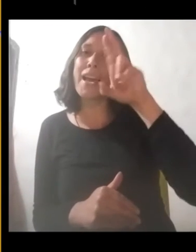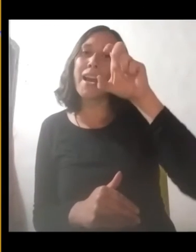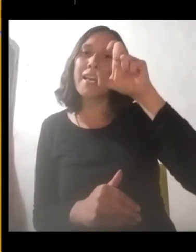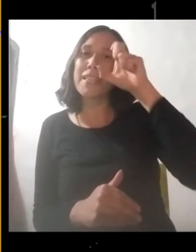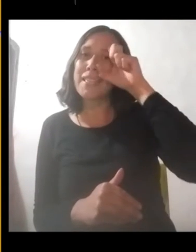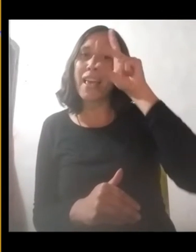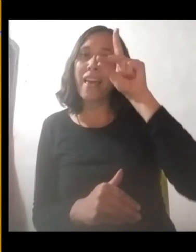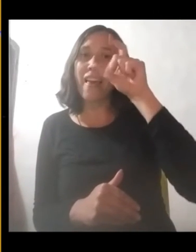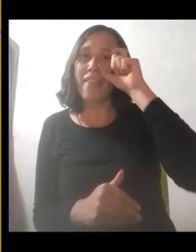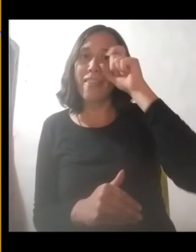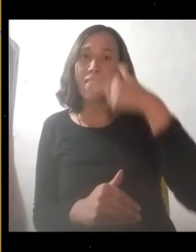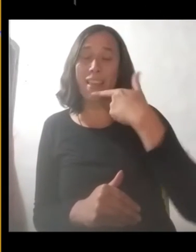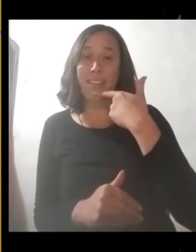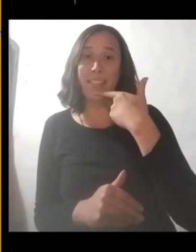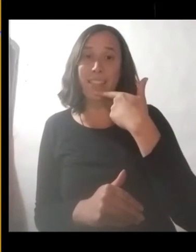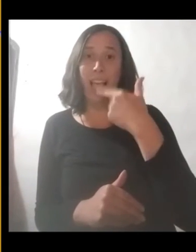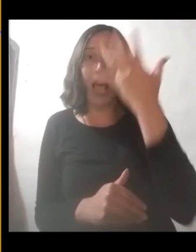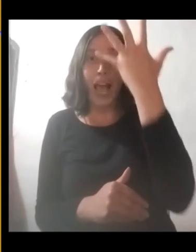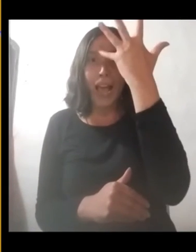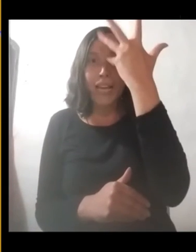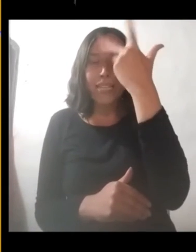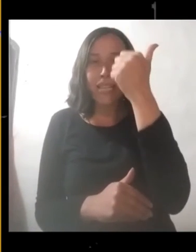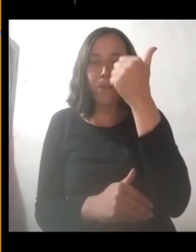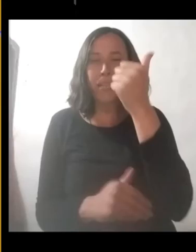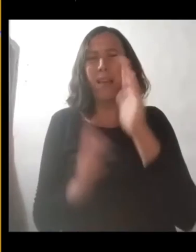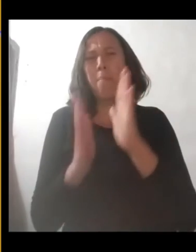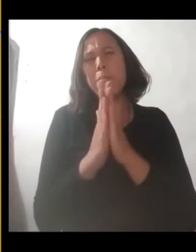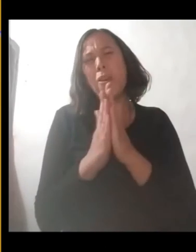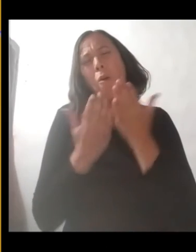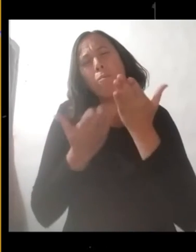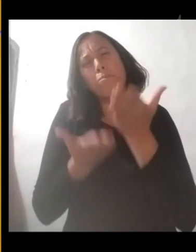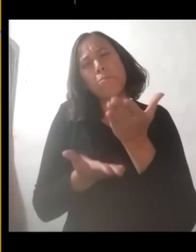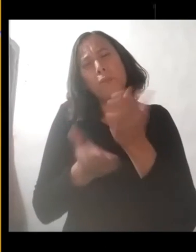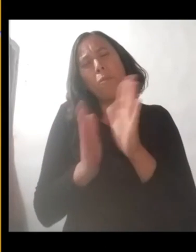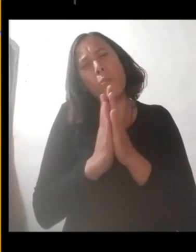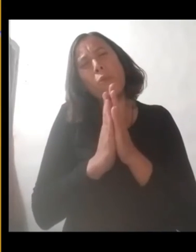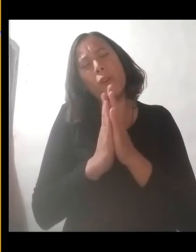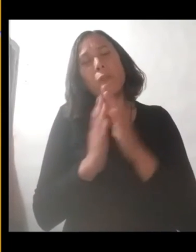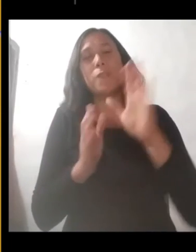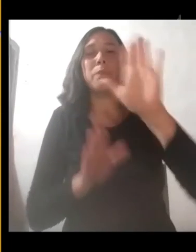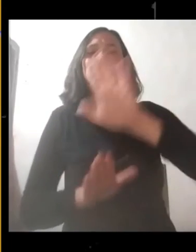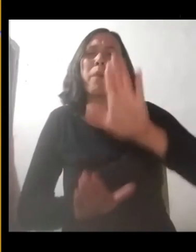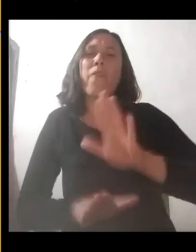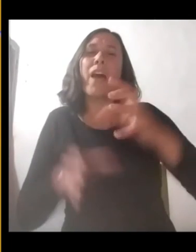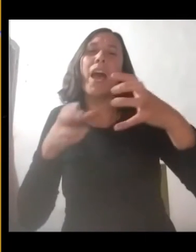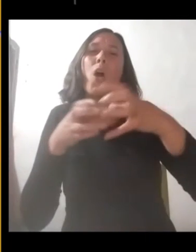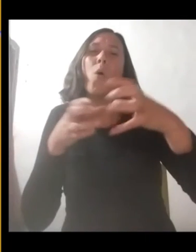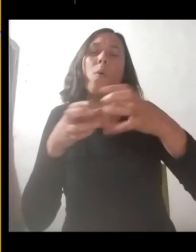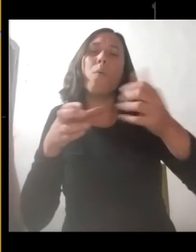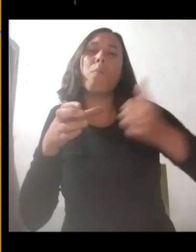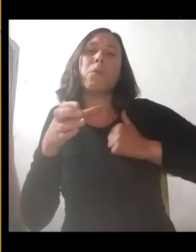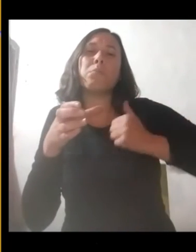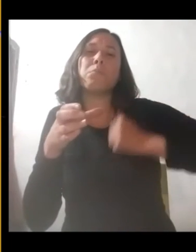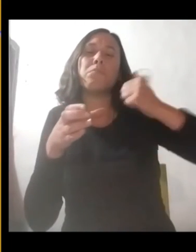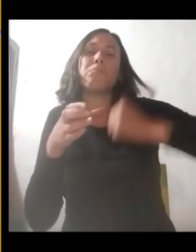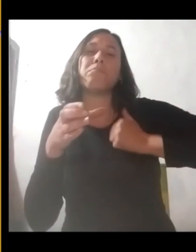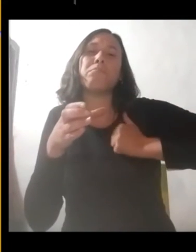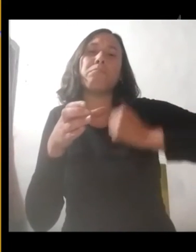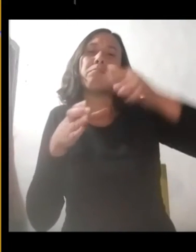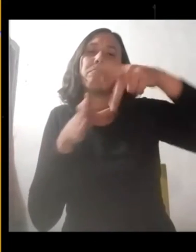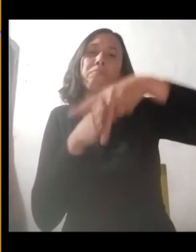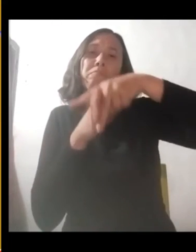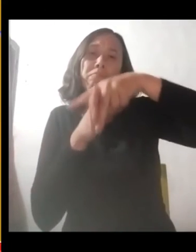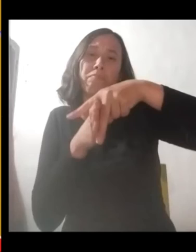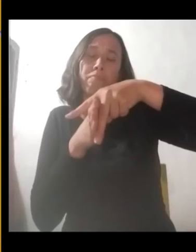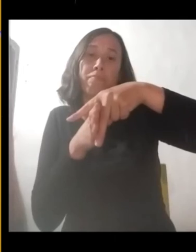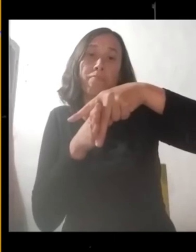A San Martín se le encomendó la creación de un ejército, formando así el Regimiento de Granaderos